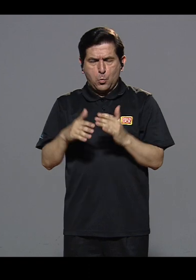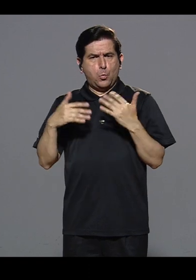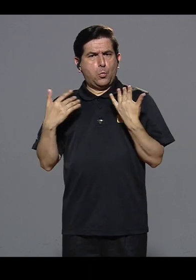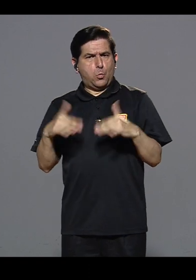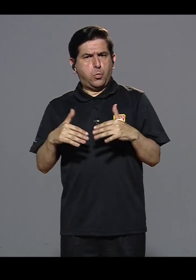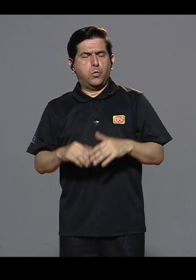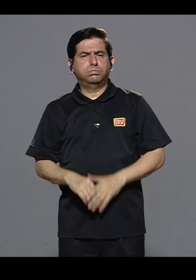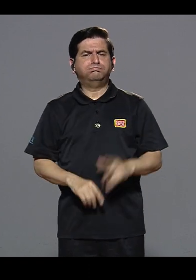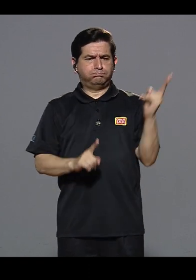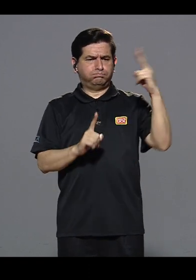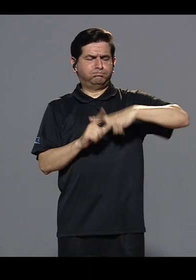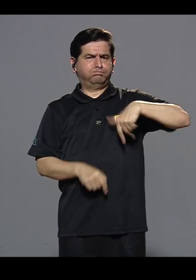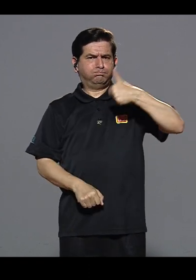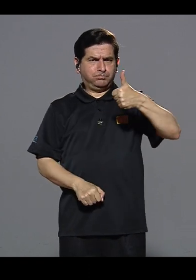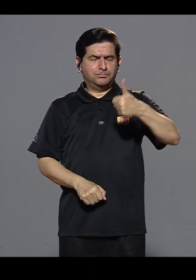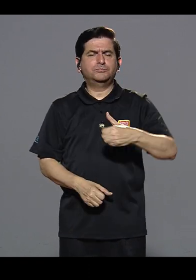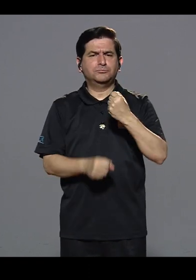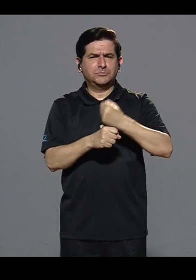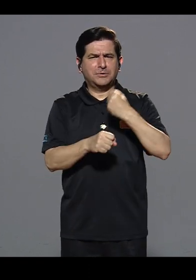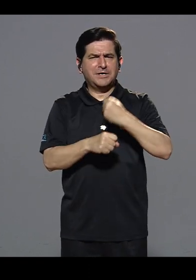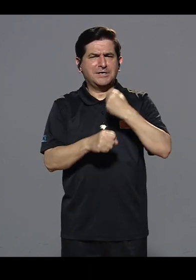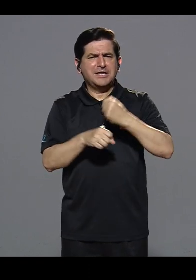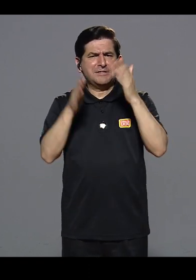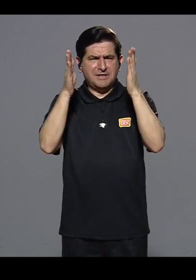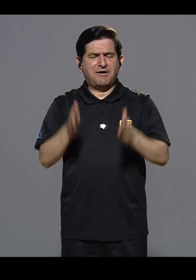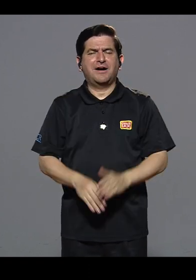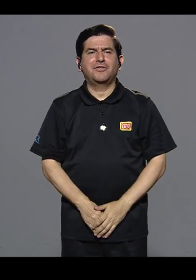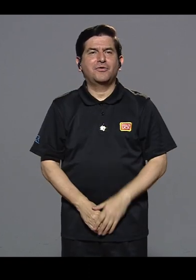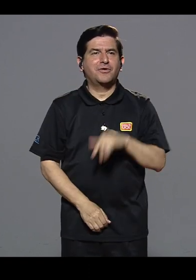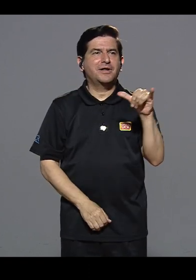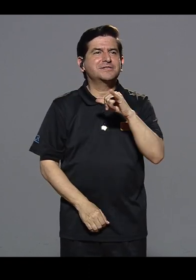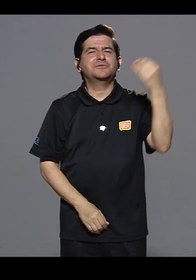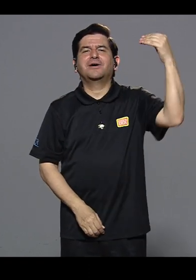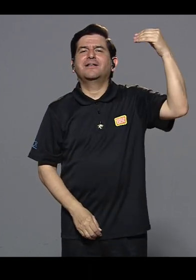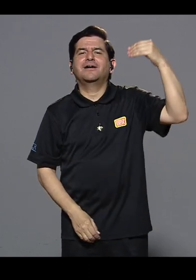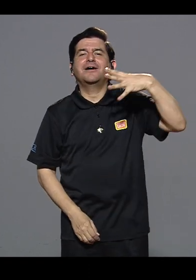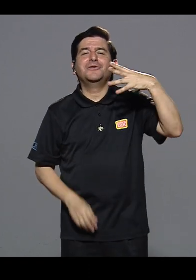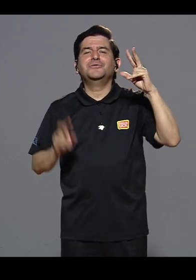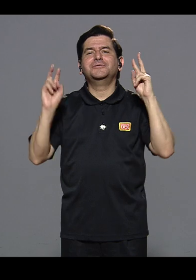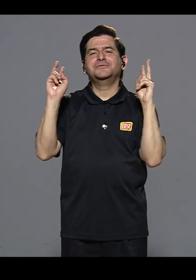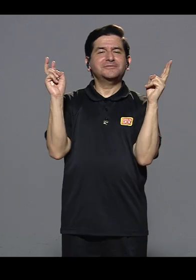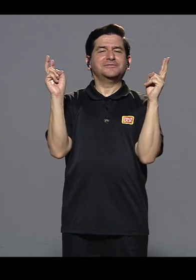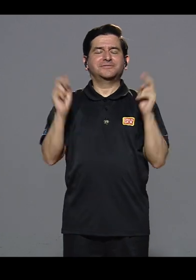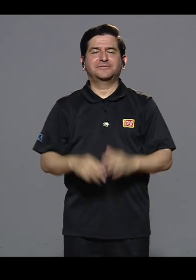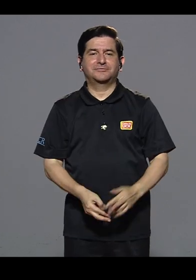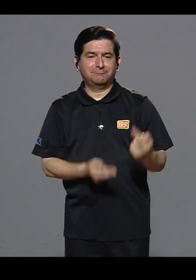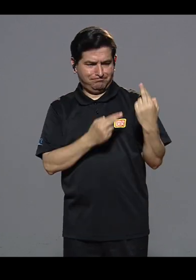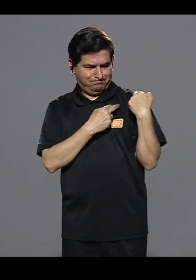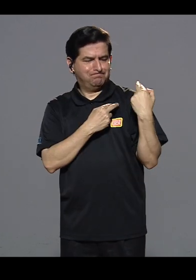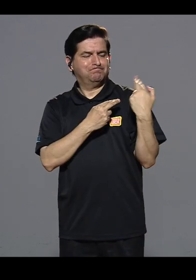súper ordenado, aplicado y muy luchador. Yo diría que es como luz.